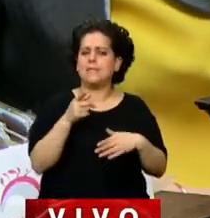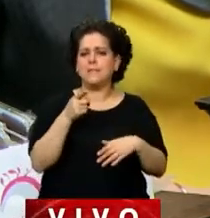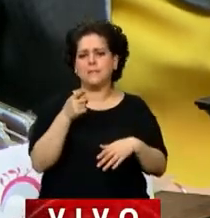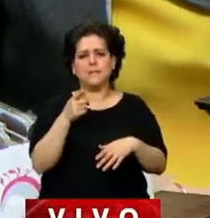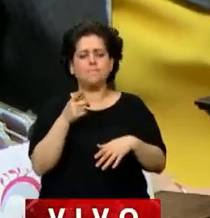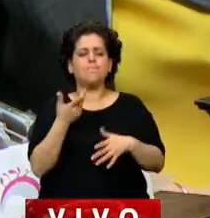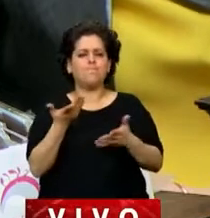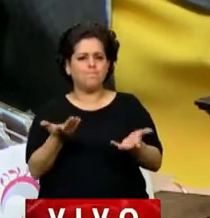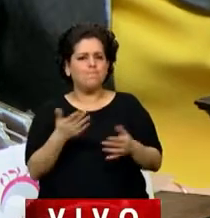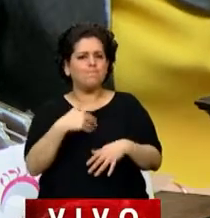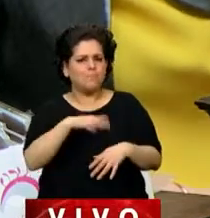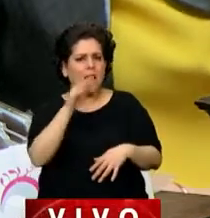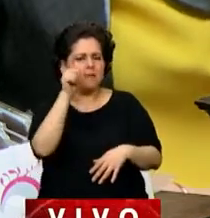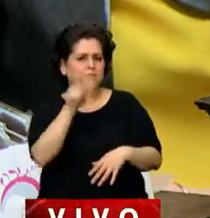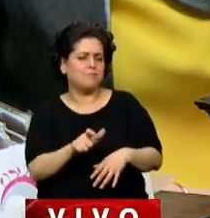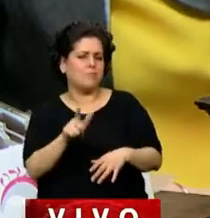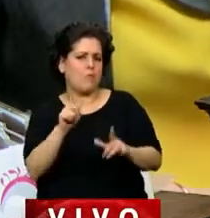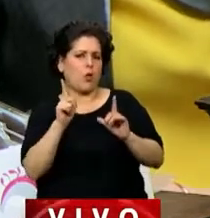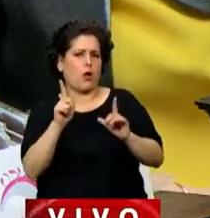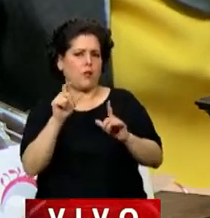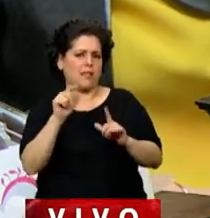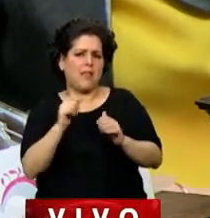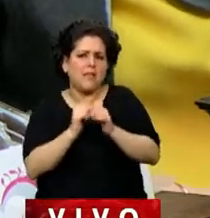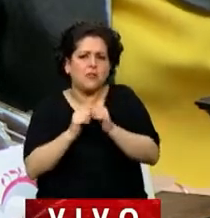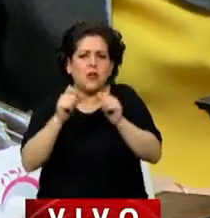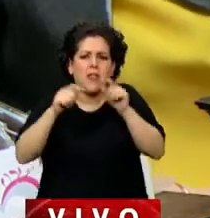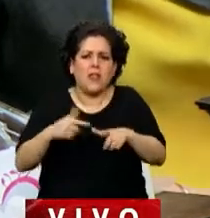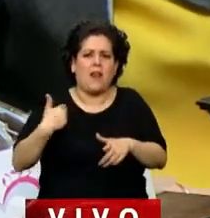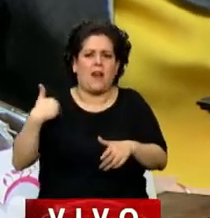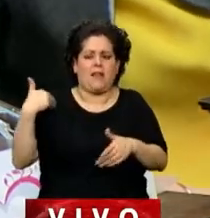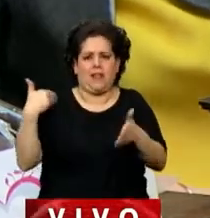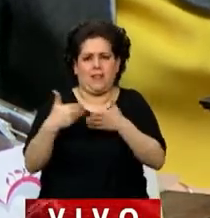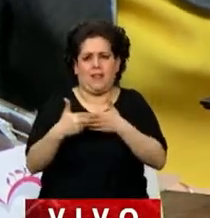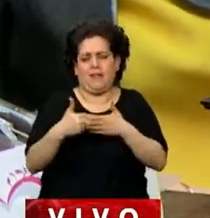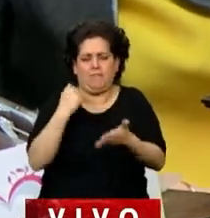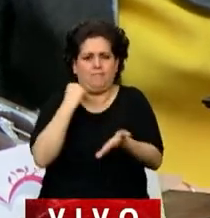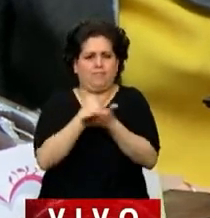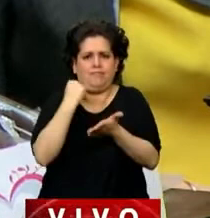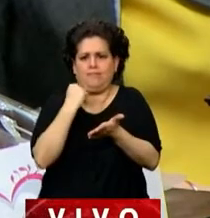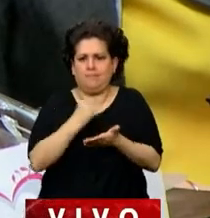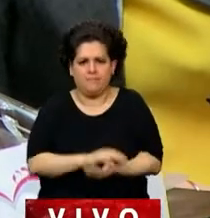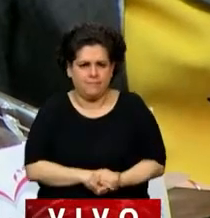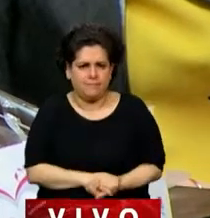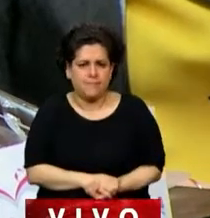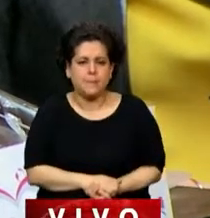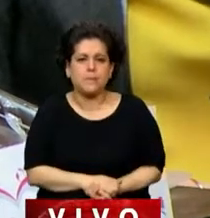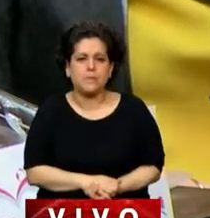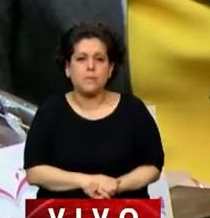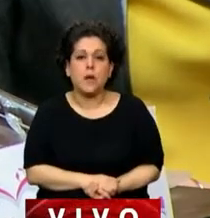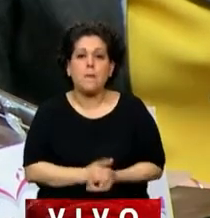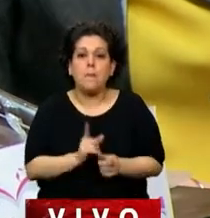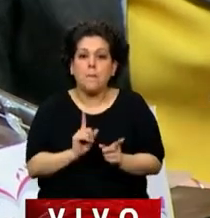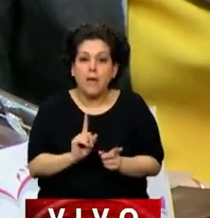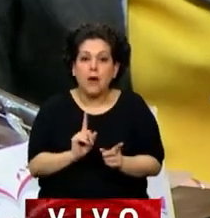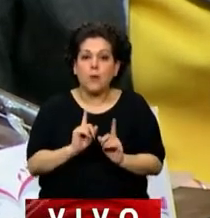principales protagonistas de la historia en la Argentina, pero a la